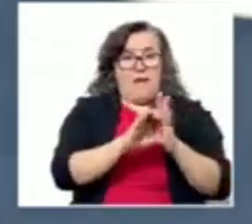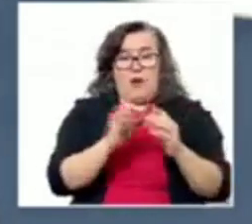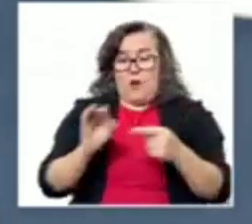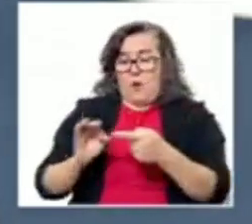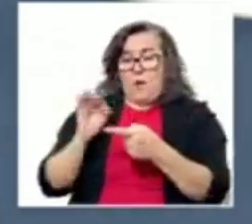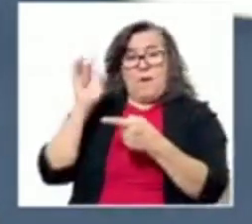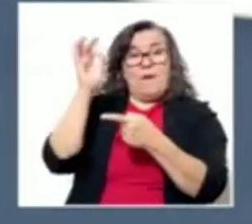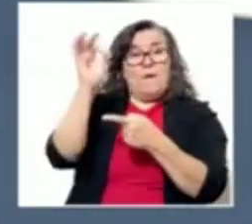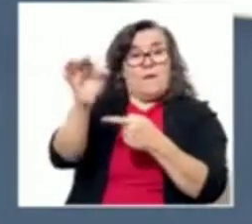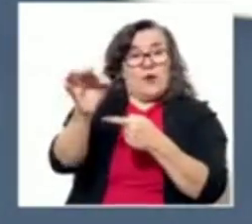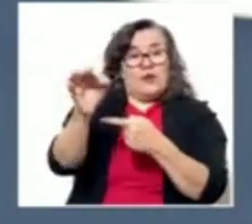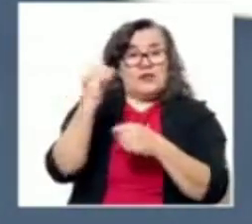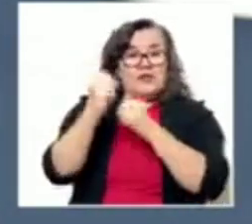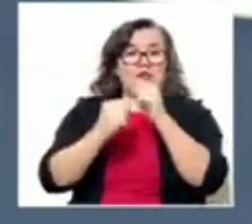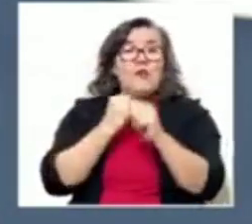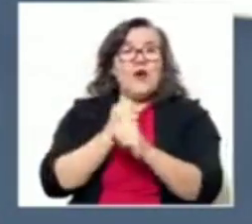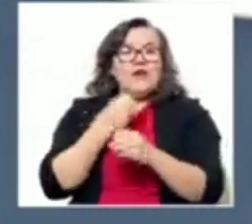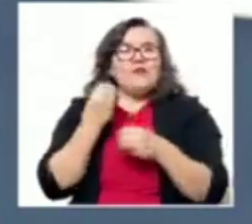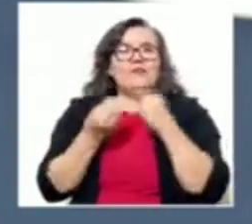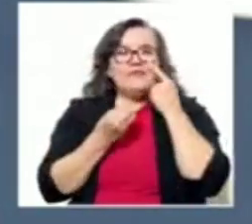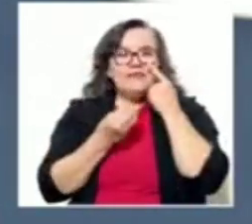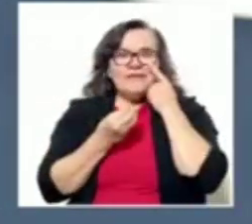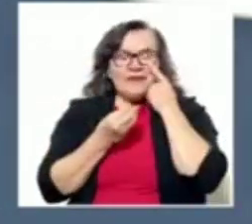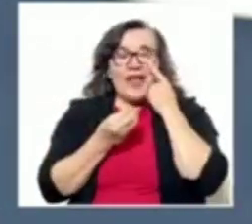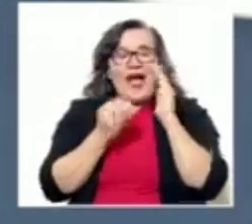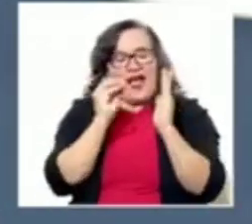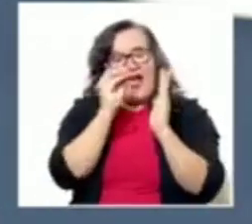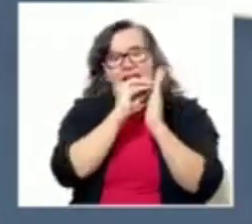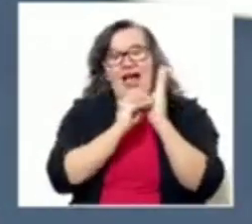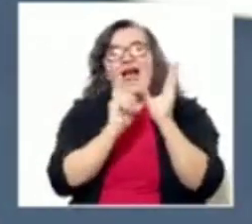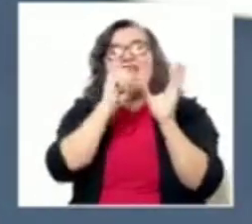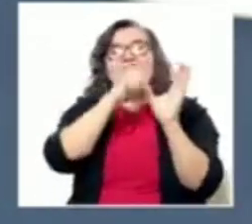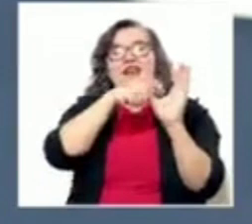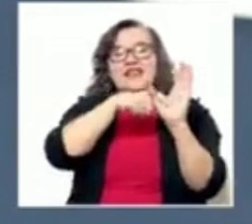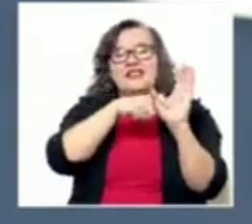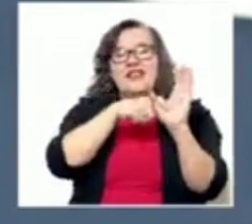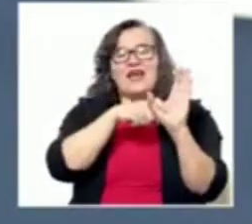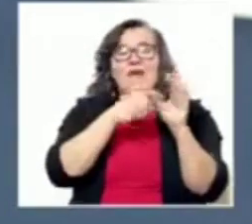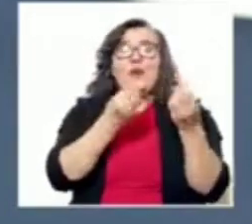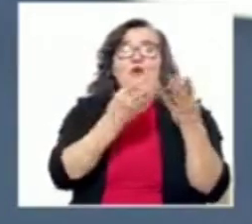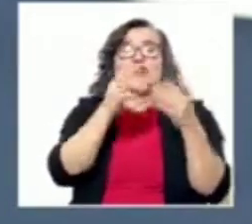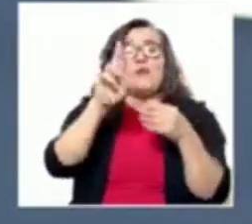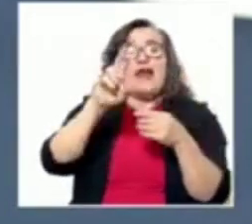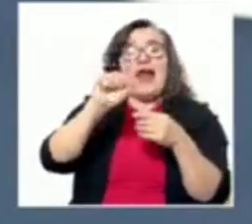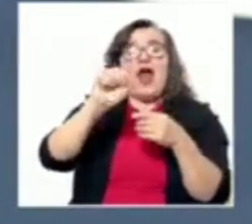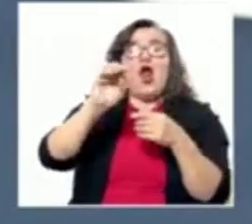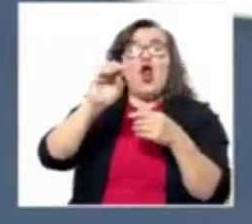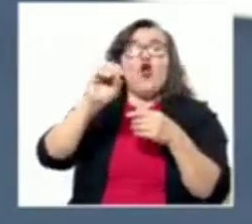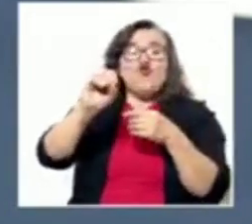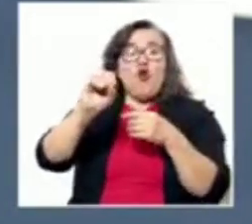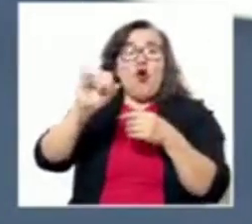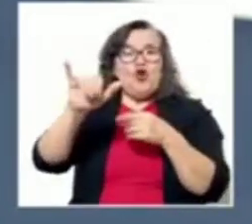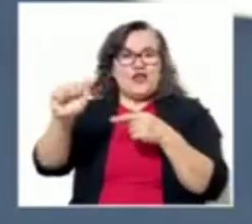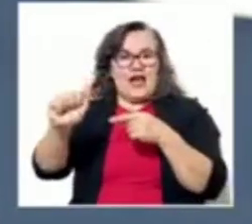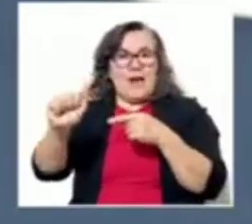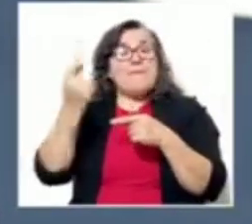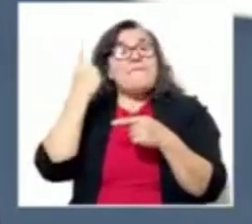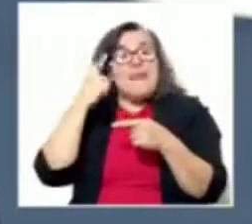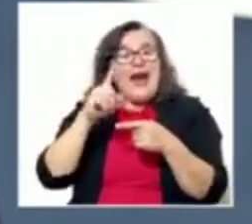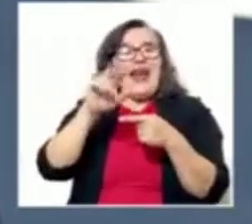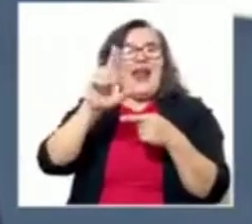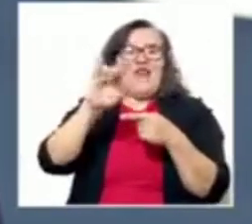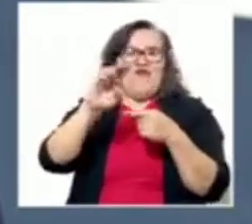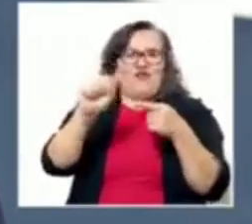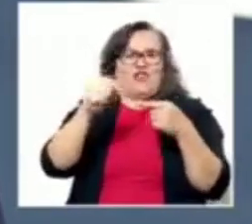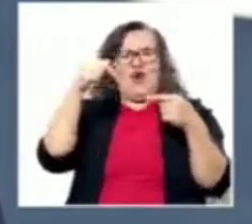año y registrar productos para la arroya que realmente sea efectiva para la arroya. Hoy estamos